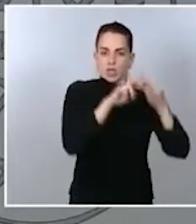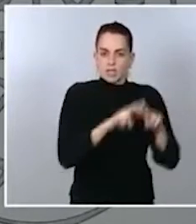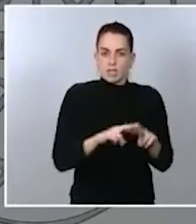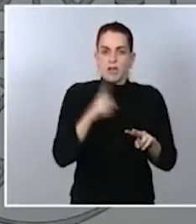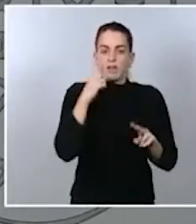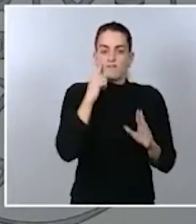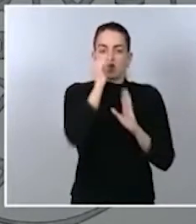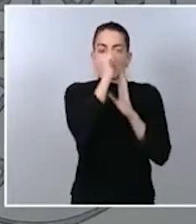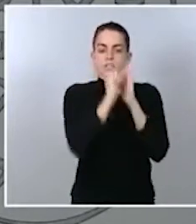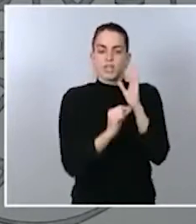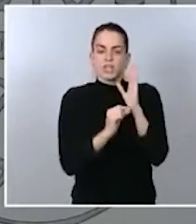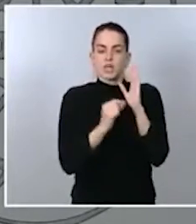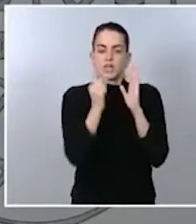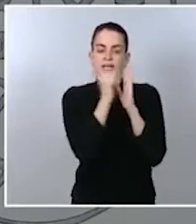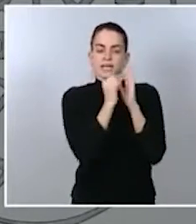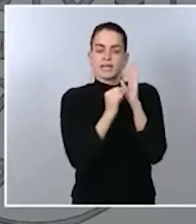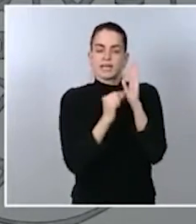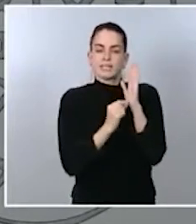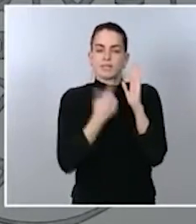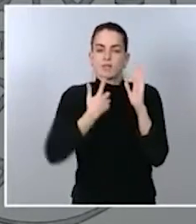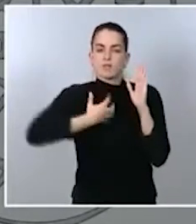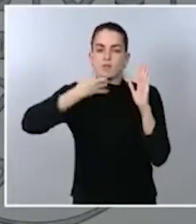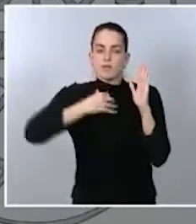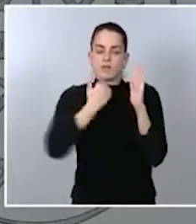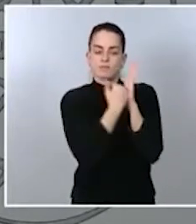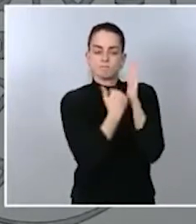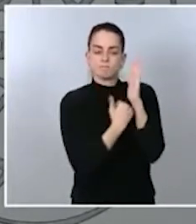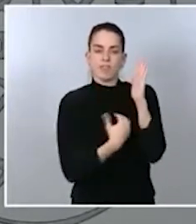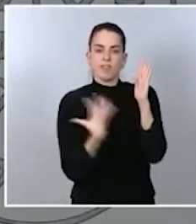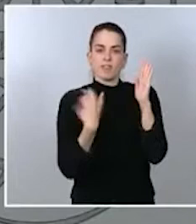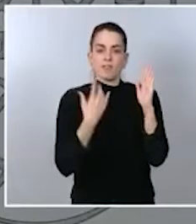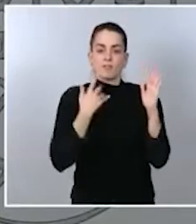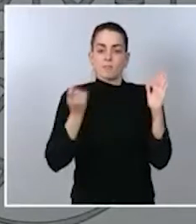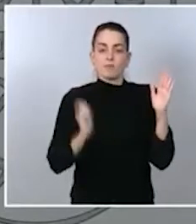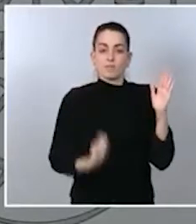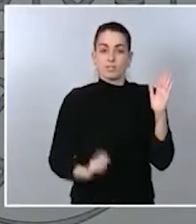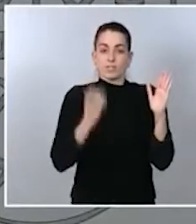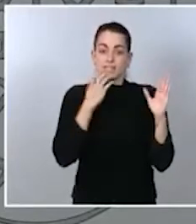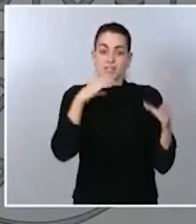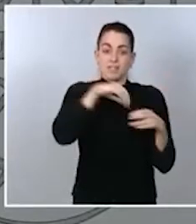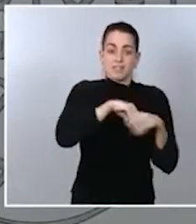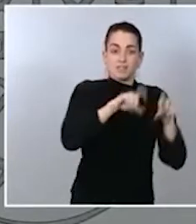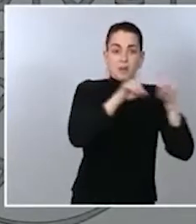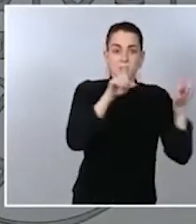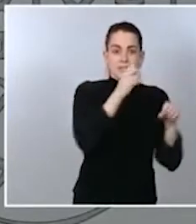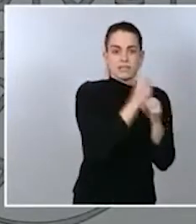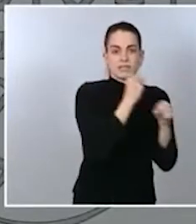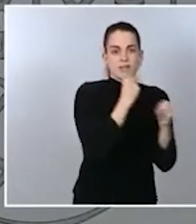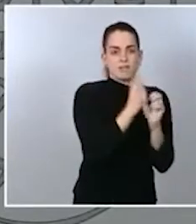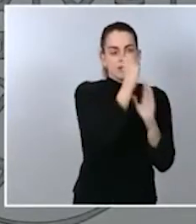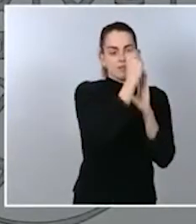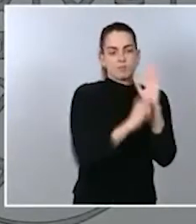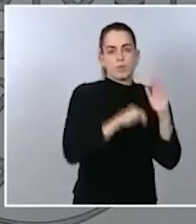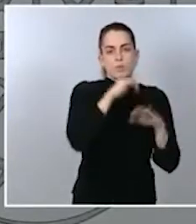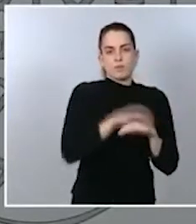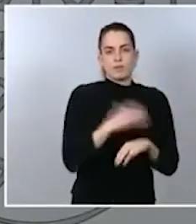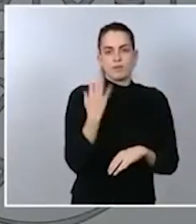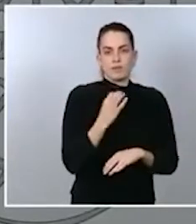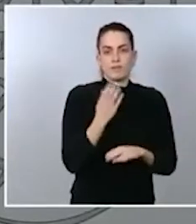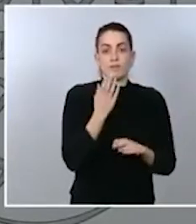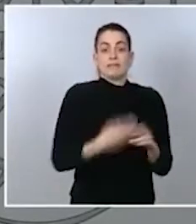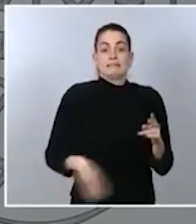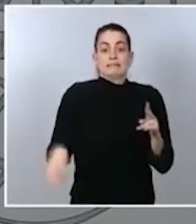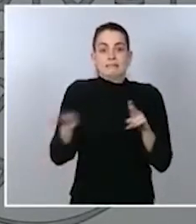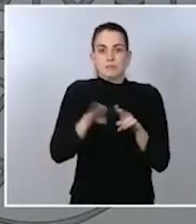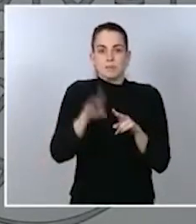formalidades que tienen que cumplir los profesionales que se dedican a este sector. Al mismo tiempo, desarrolla también un régimen